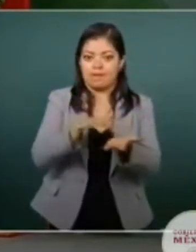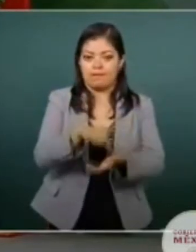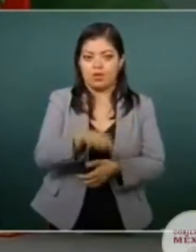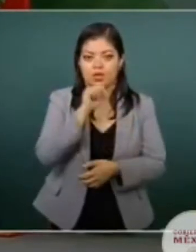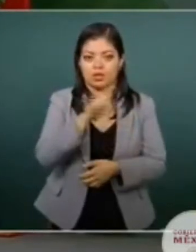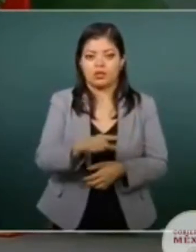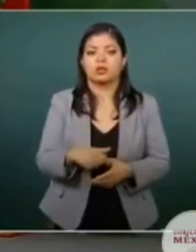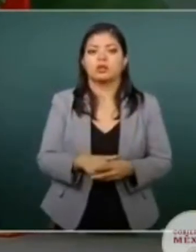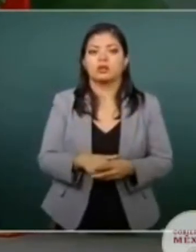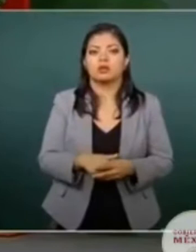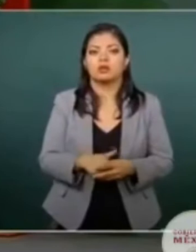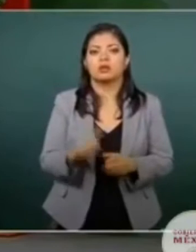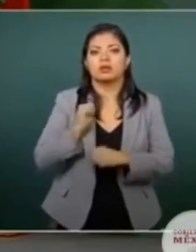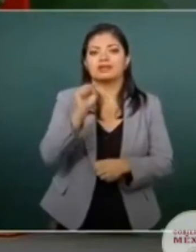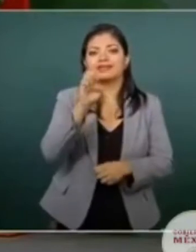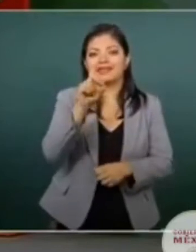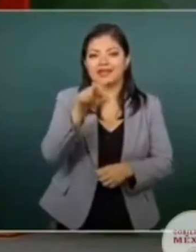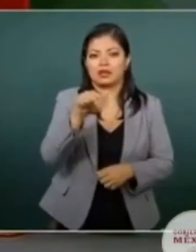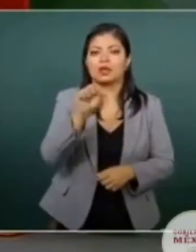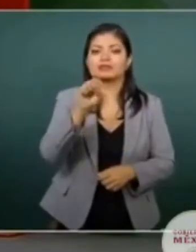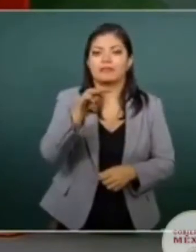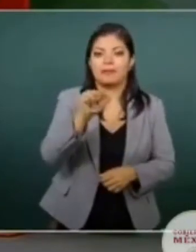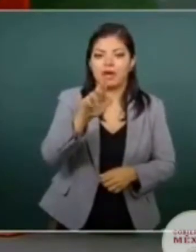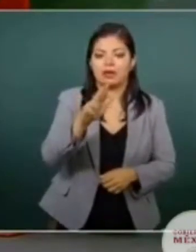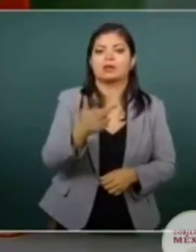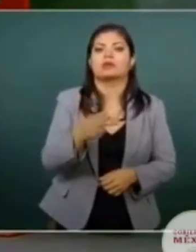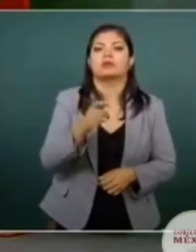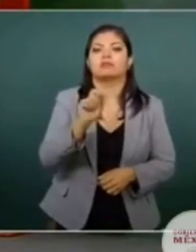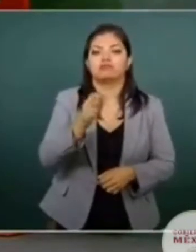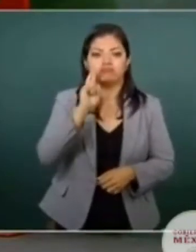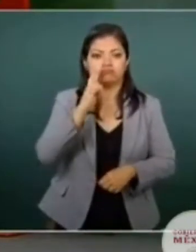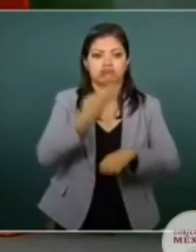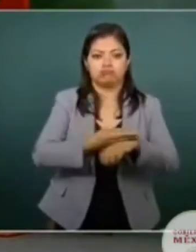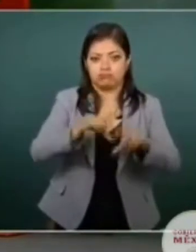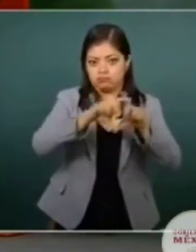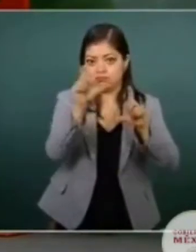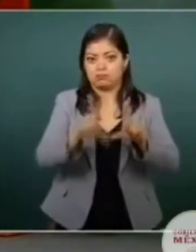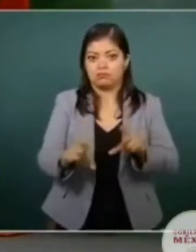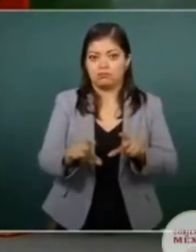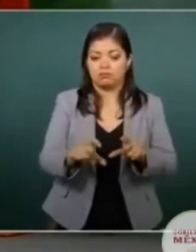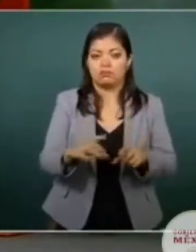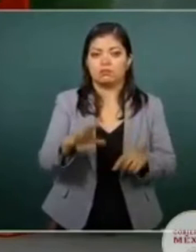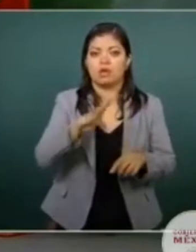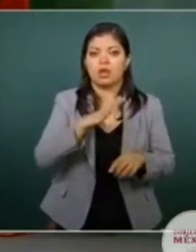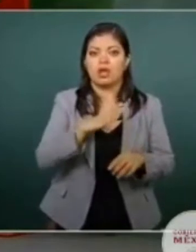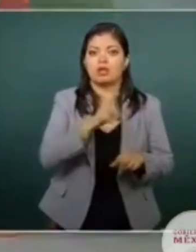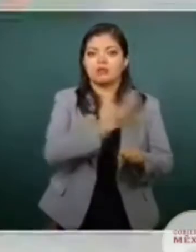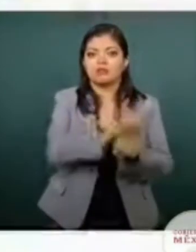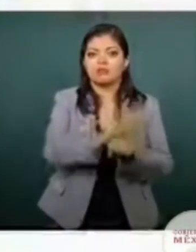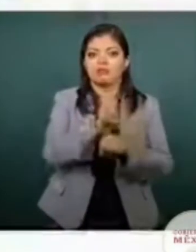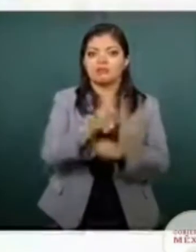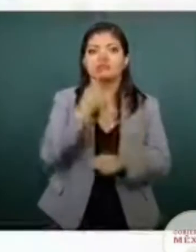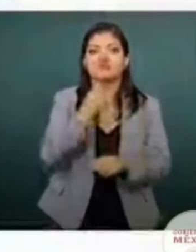Sedena, Semar, Guardia Nacional, aquí vemos los efectivos que se tienen y los operativos que están en rojo.